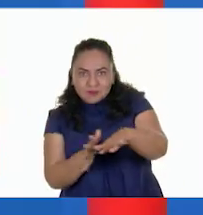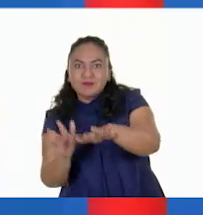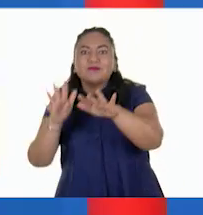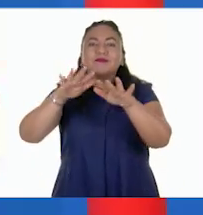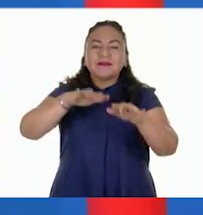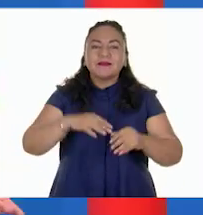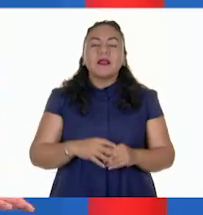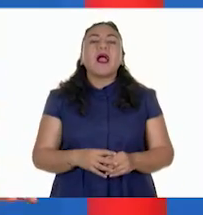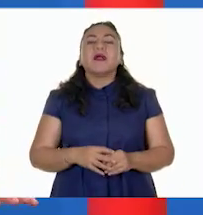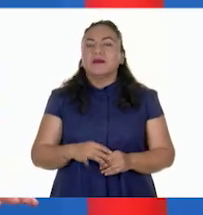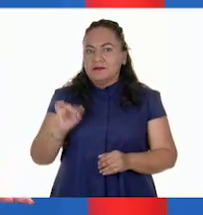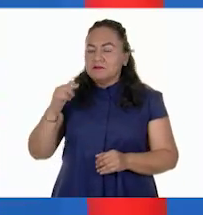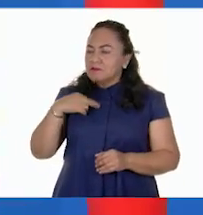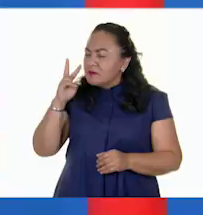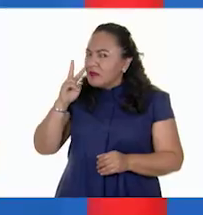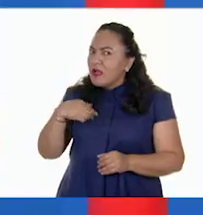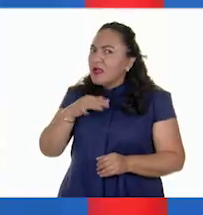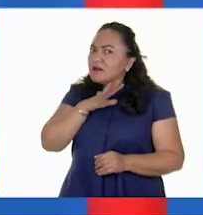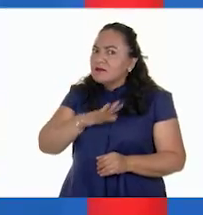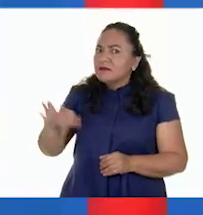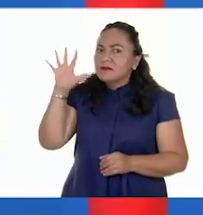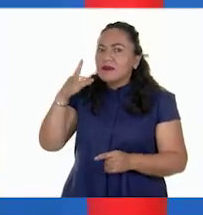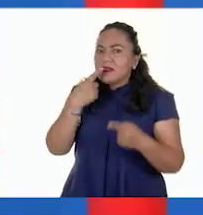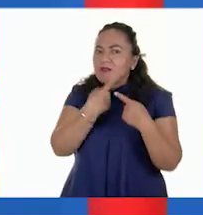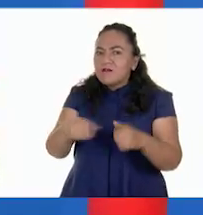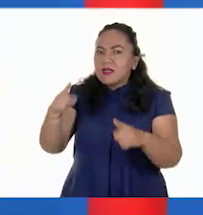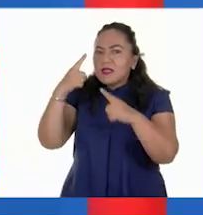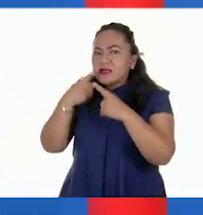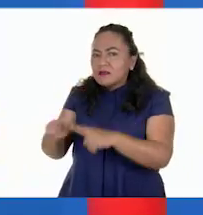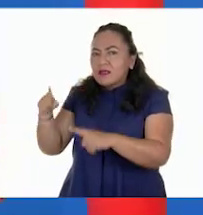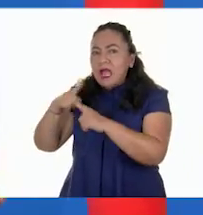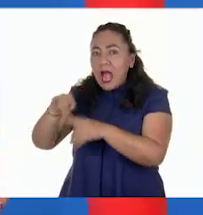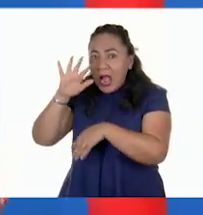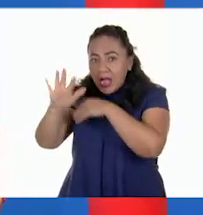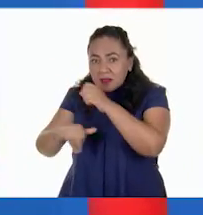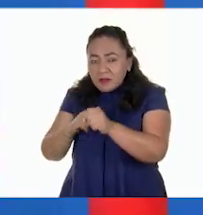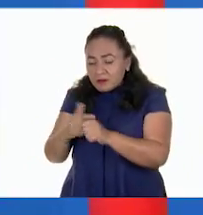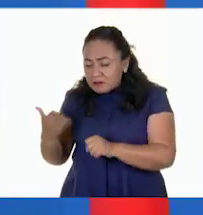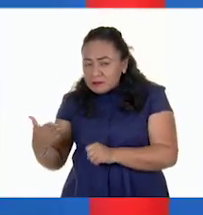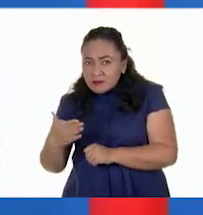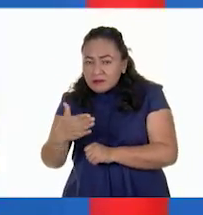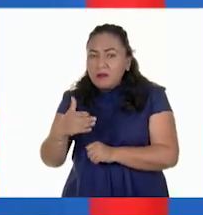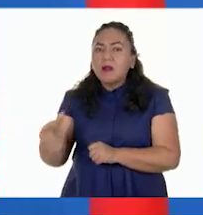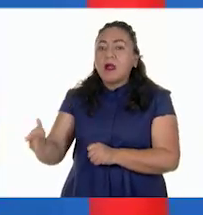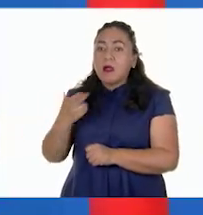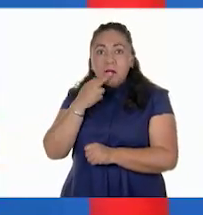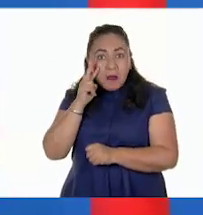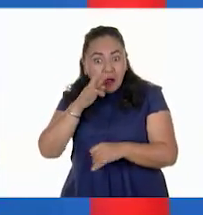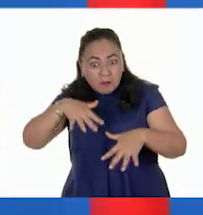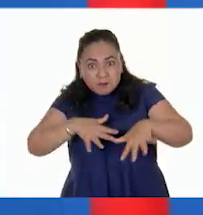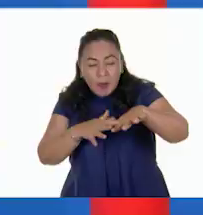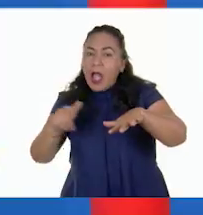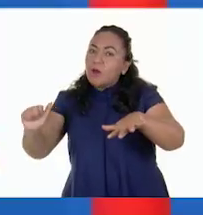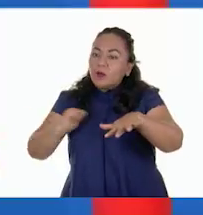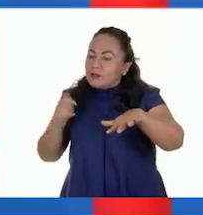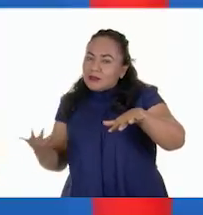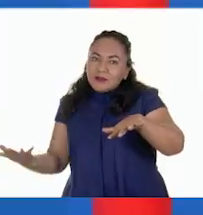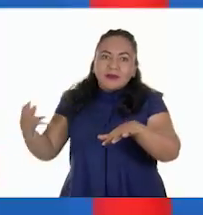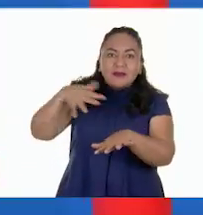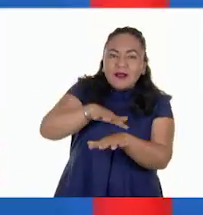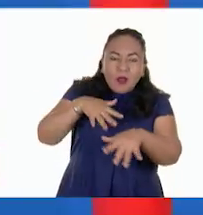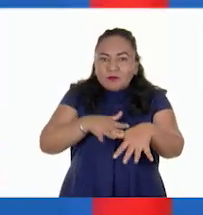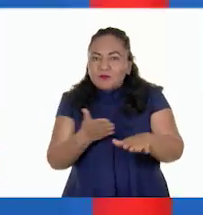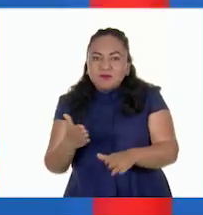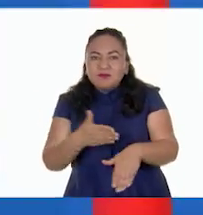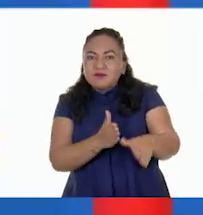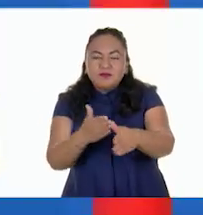A mí me sorprendió que las diferentes especies marinas aprovechan estas corrientes para realizar sus movimientos migratorios, como es el